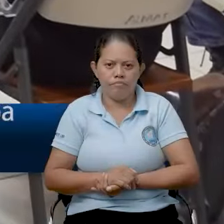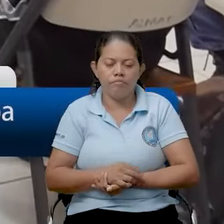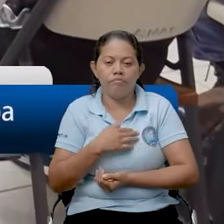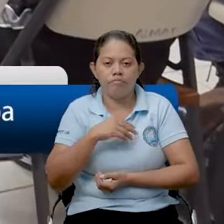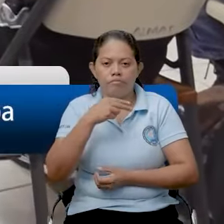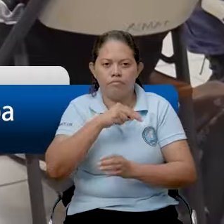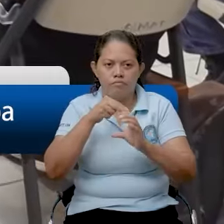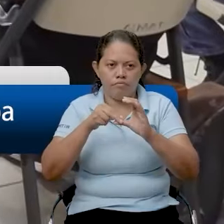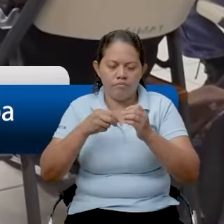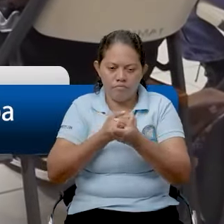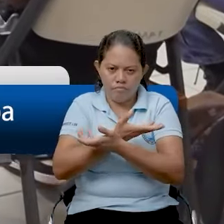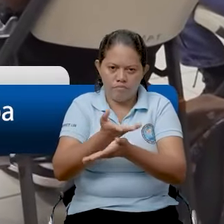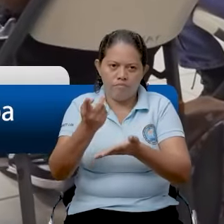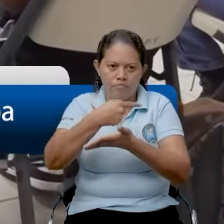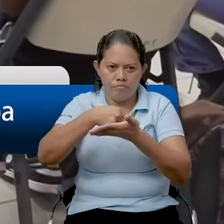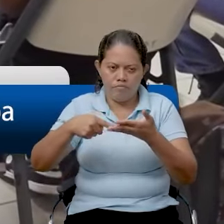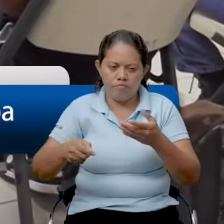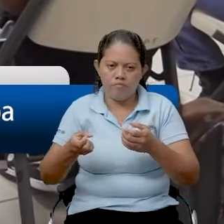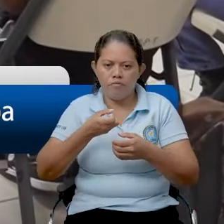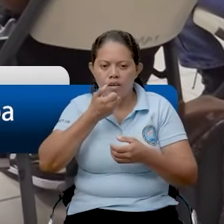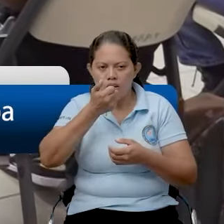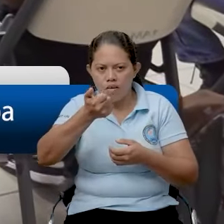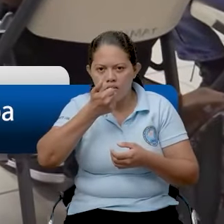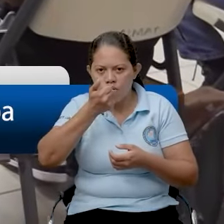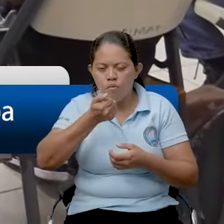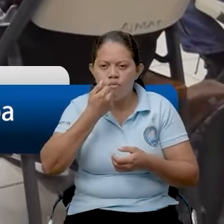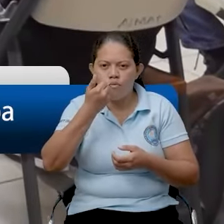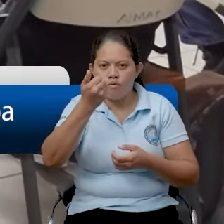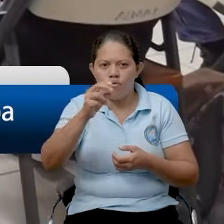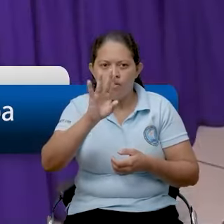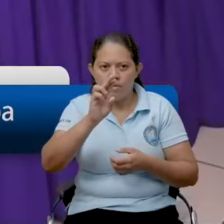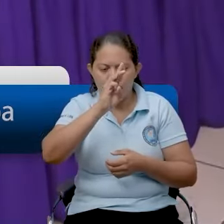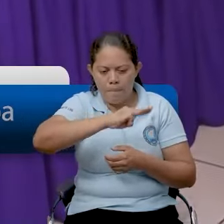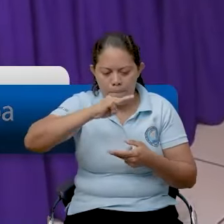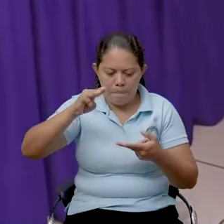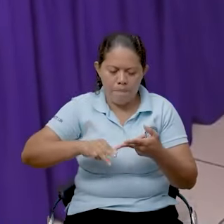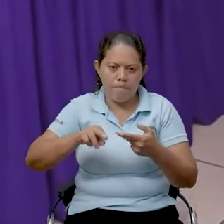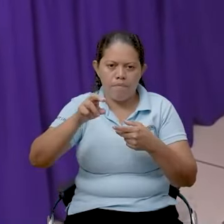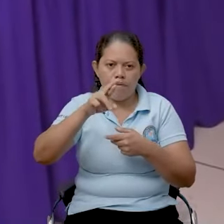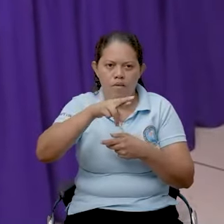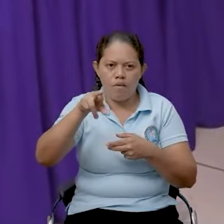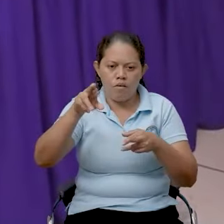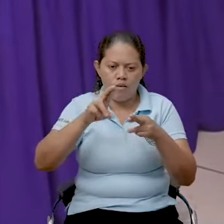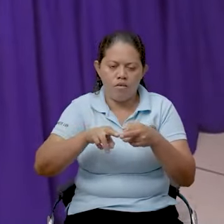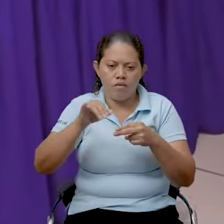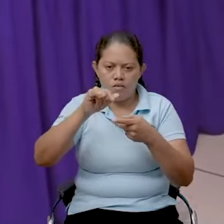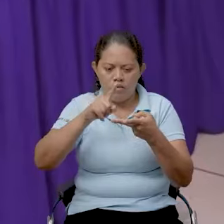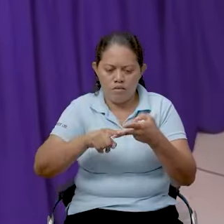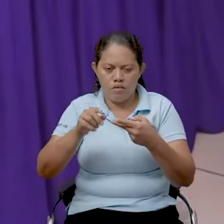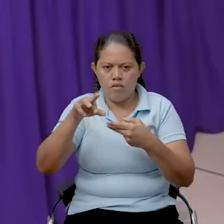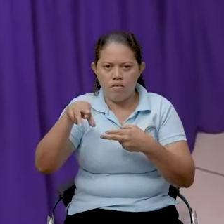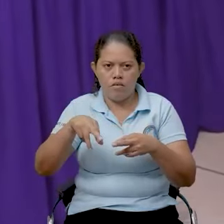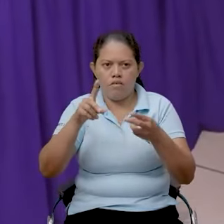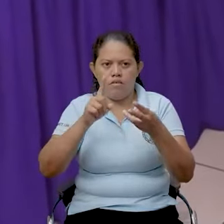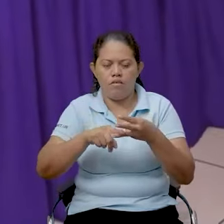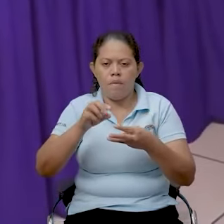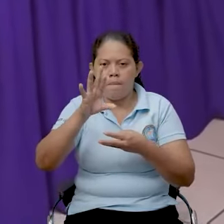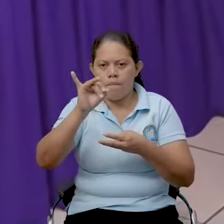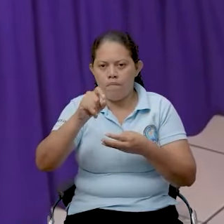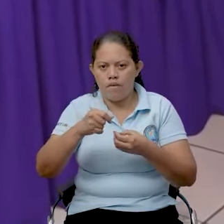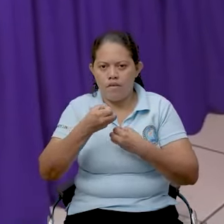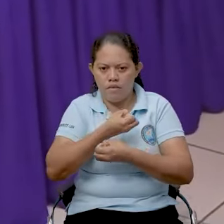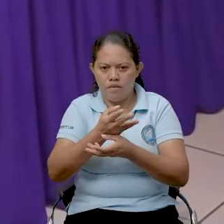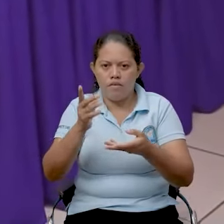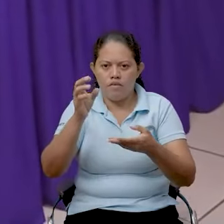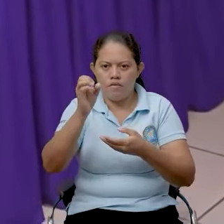El Cineaprete entregó esta semana radios comunicadores en Nueva Guinea, Matagalpa, El Rama, Rosita, Ciuna, La Libertad, Moyo Galpa,